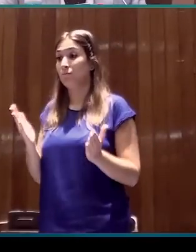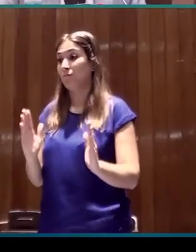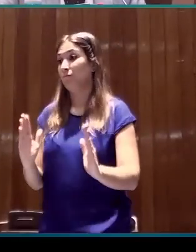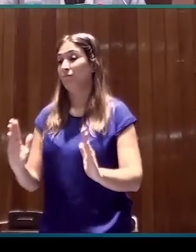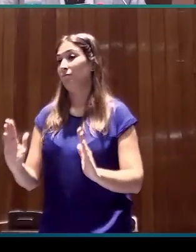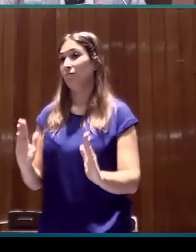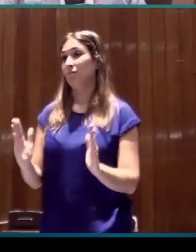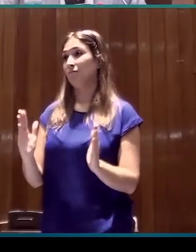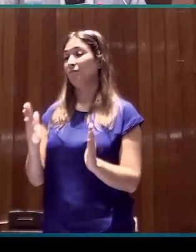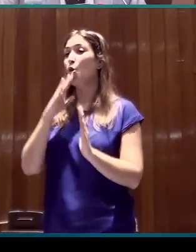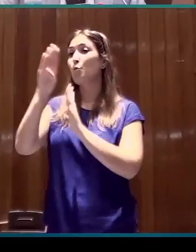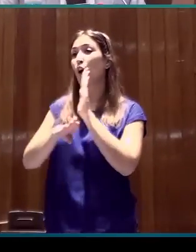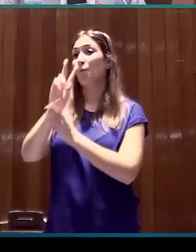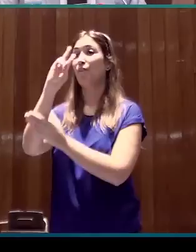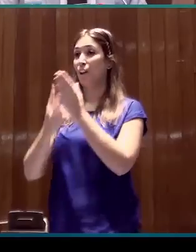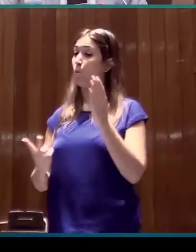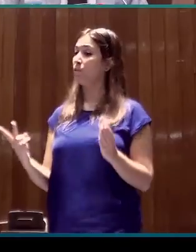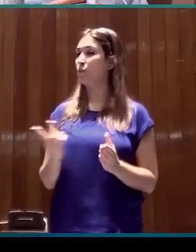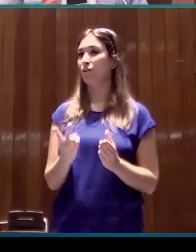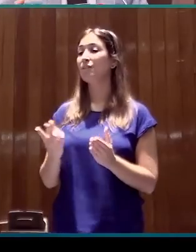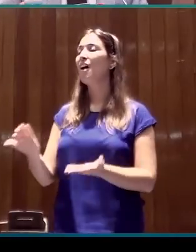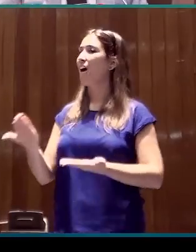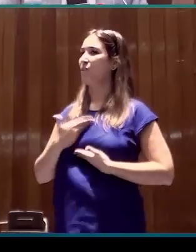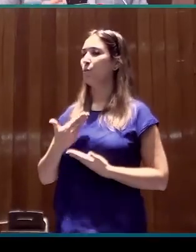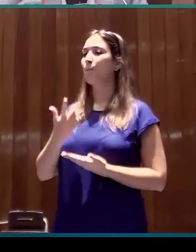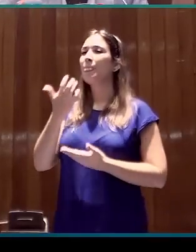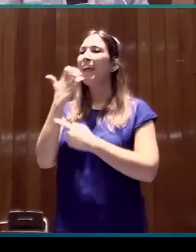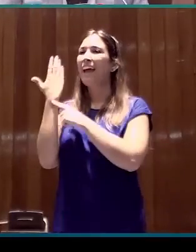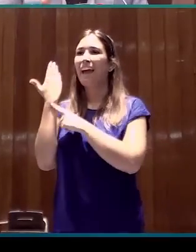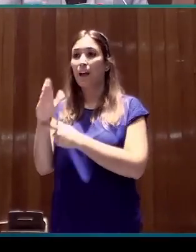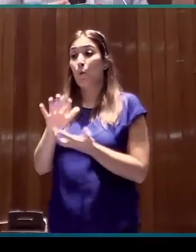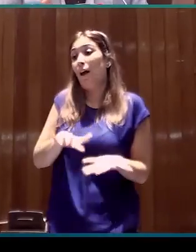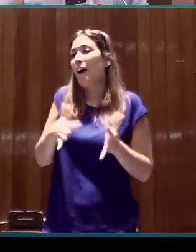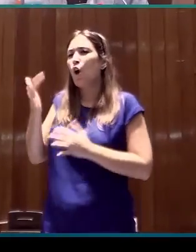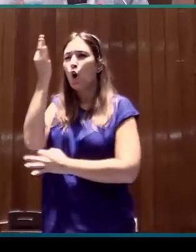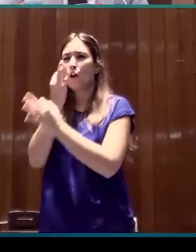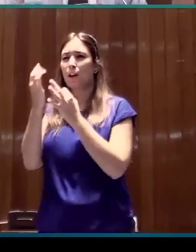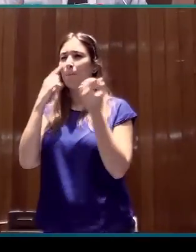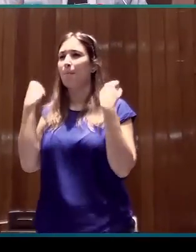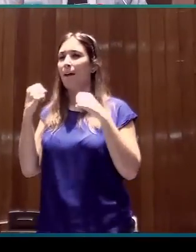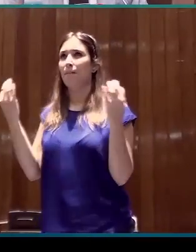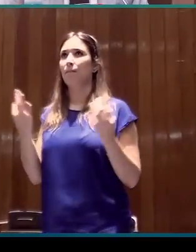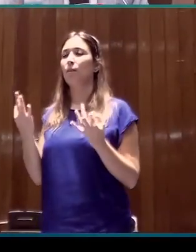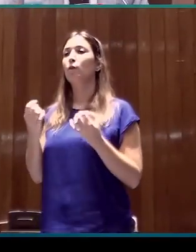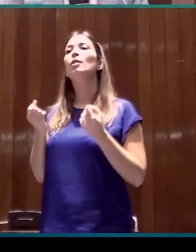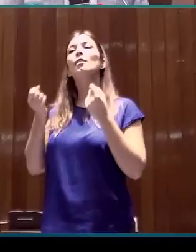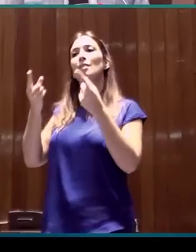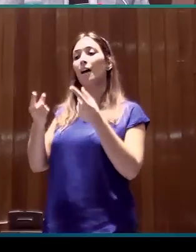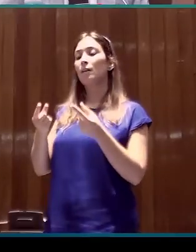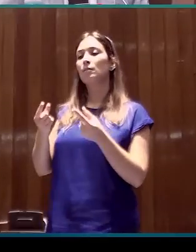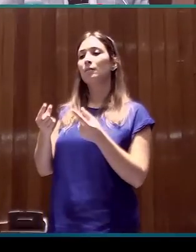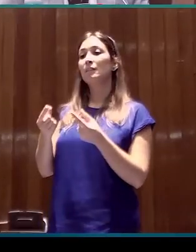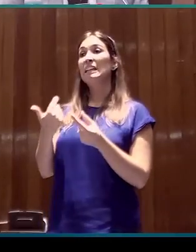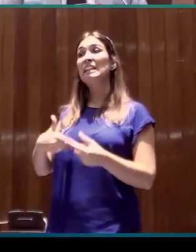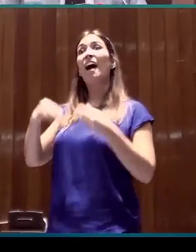programas bilingües. Y un ejemplo aplicado, concreto, muy práctico, es que permitirá elaborar unos materiales